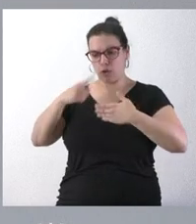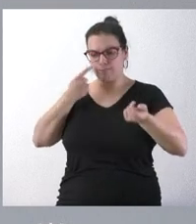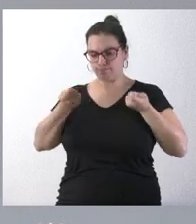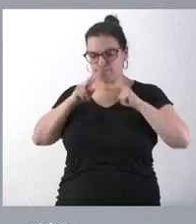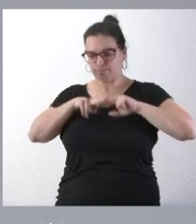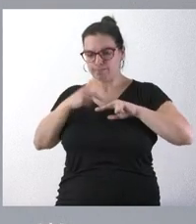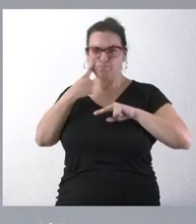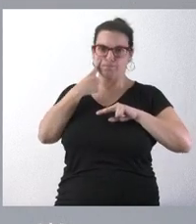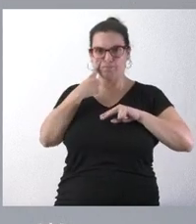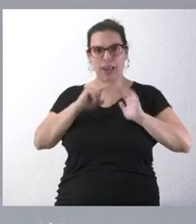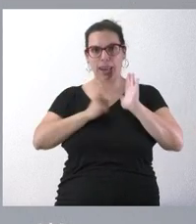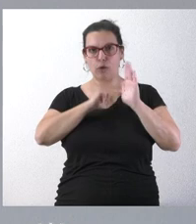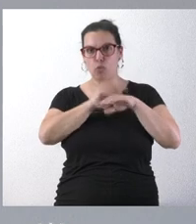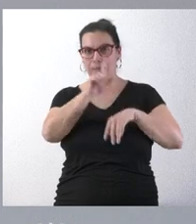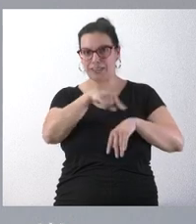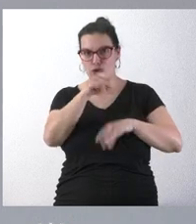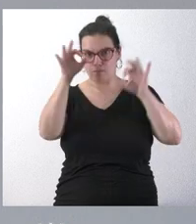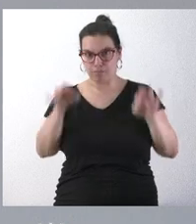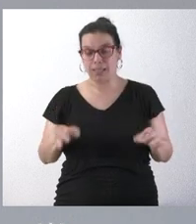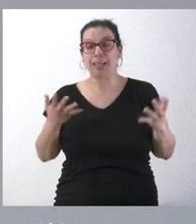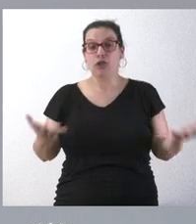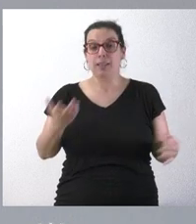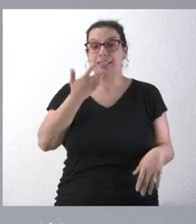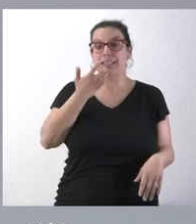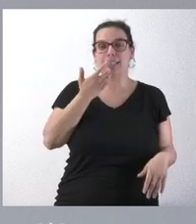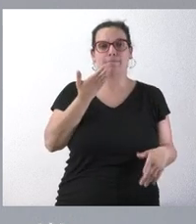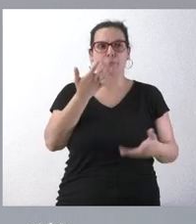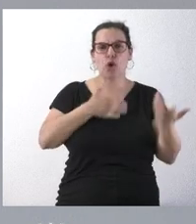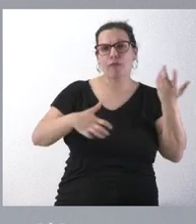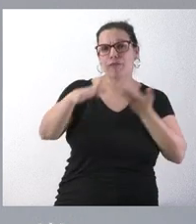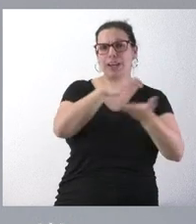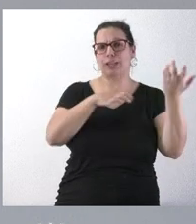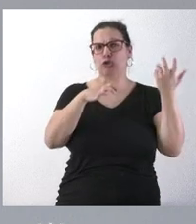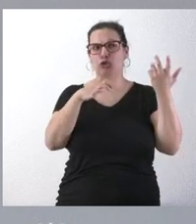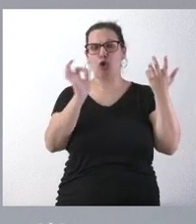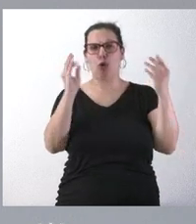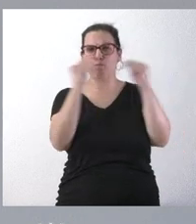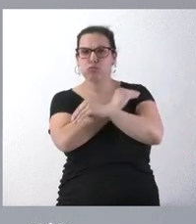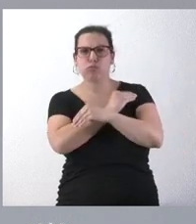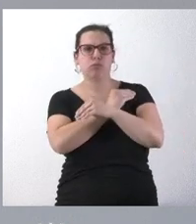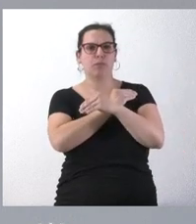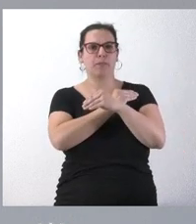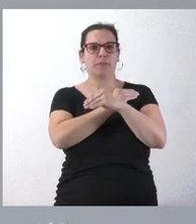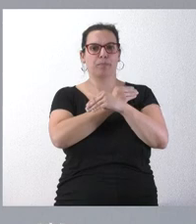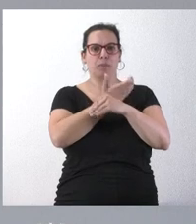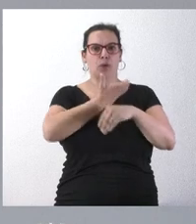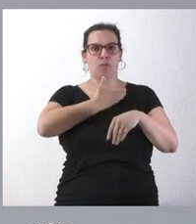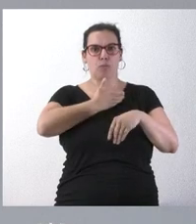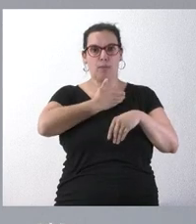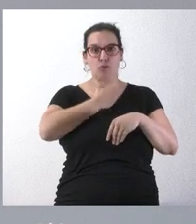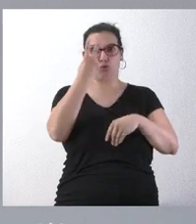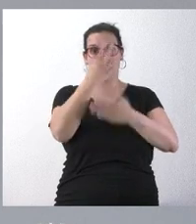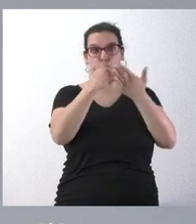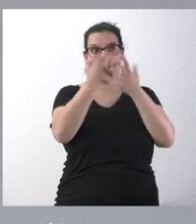vigilen su legalidad. Por lo tanto, si se plantea cualquier conflicto entre municipios de dos comunidades